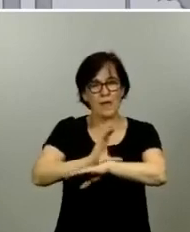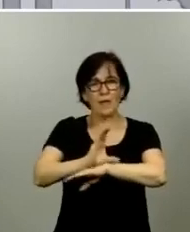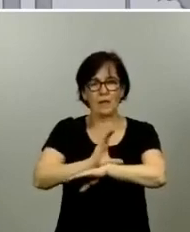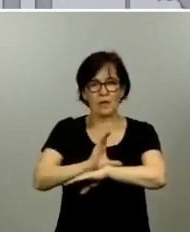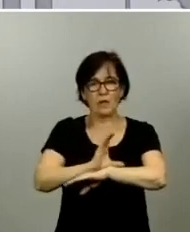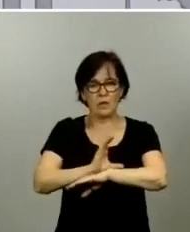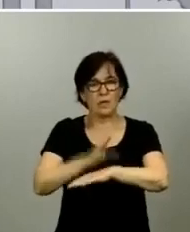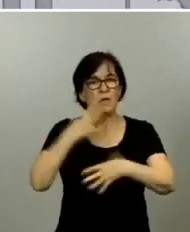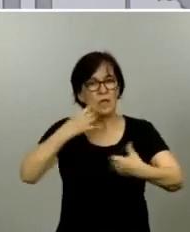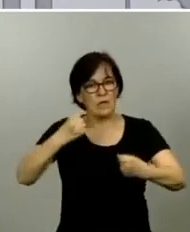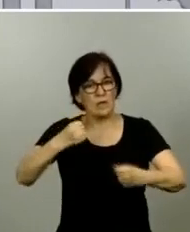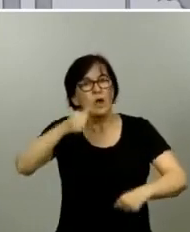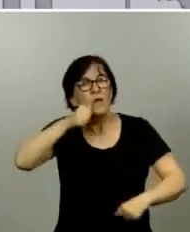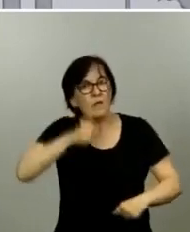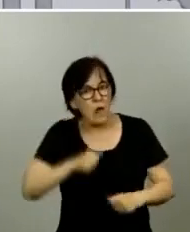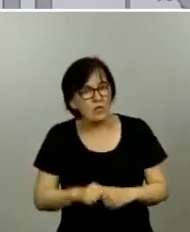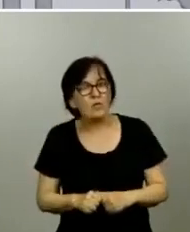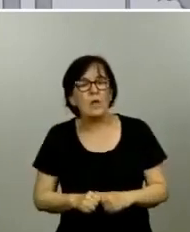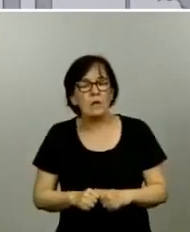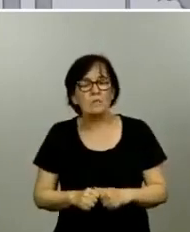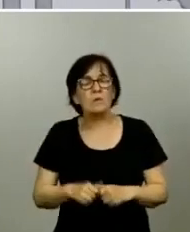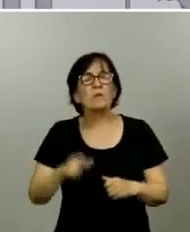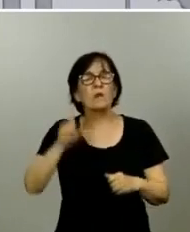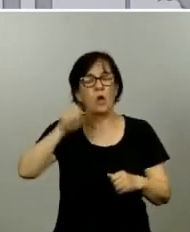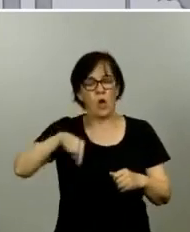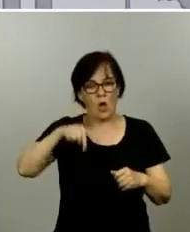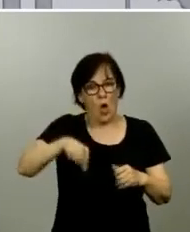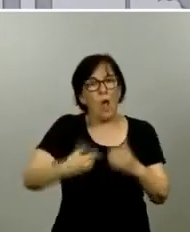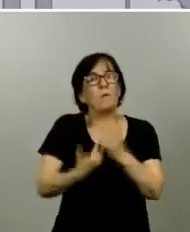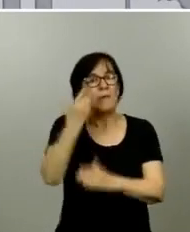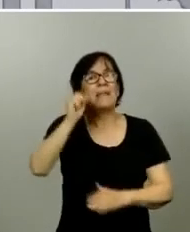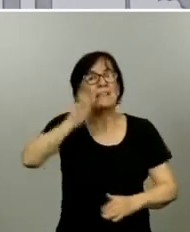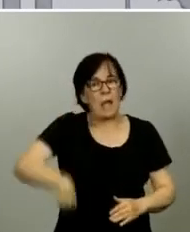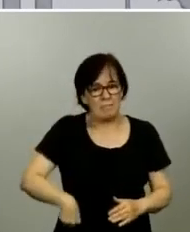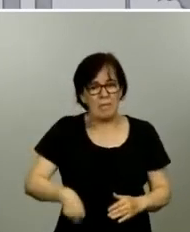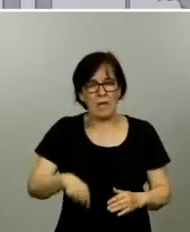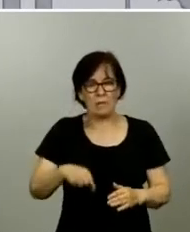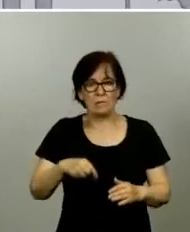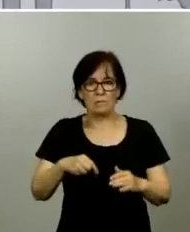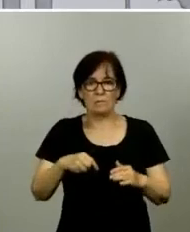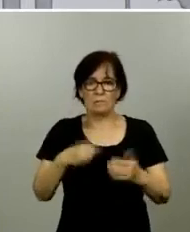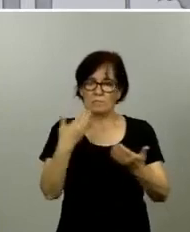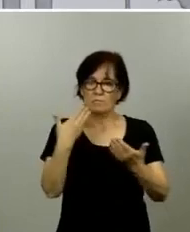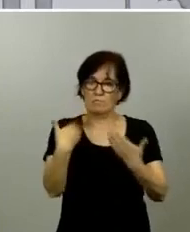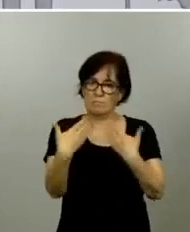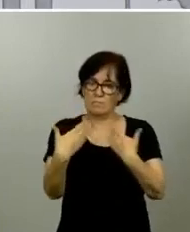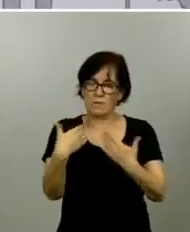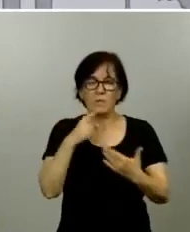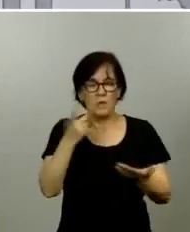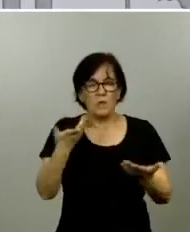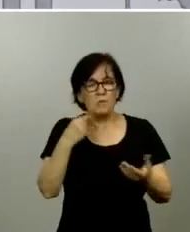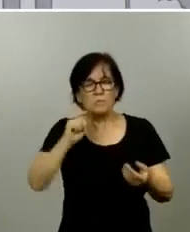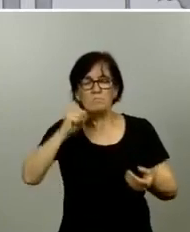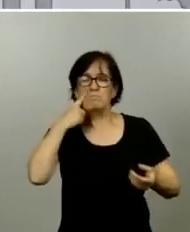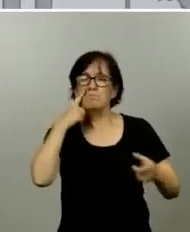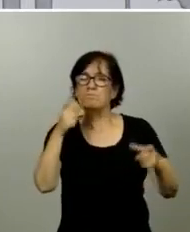Sanidad de Ceuta, he hablado también esta mañana con él, la verdad es que ha habido un mecanismo de detección precoz que ha funcionado,